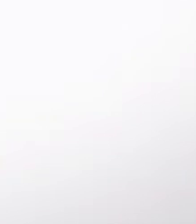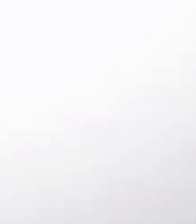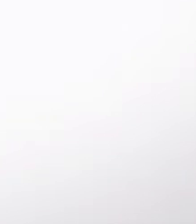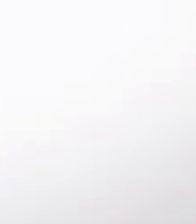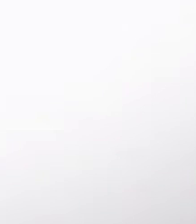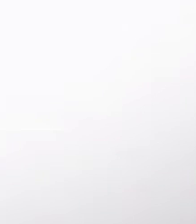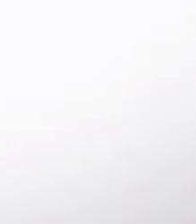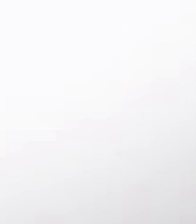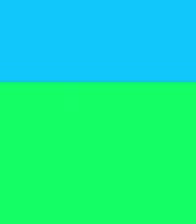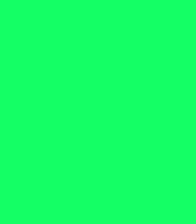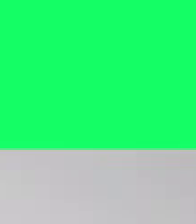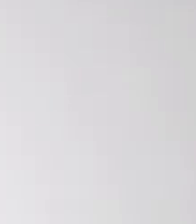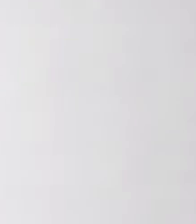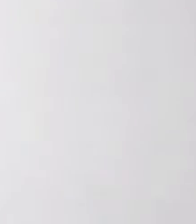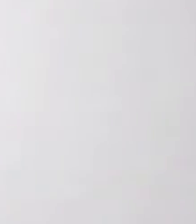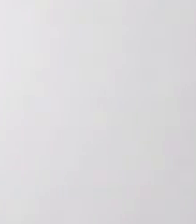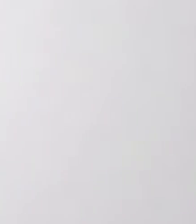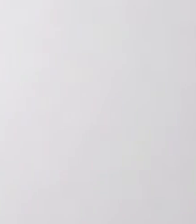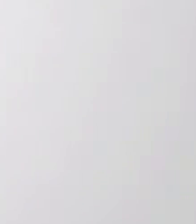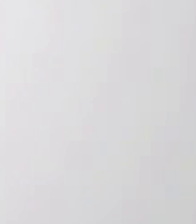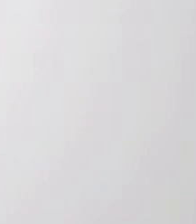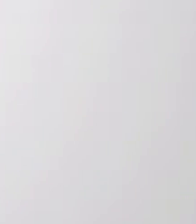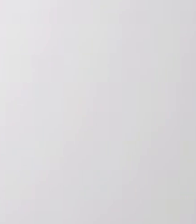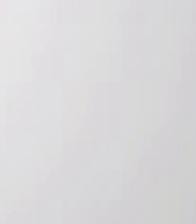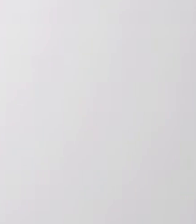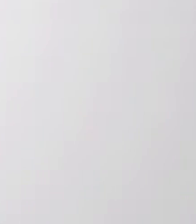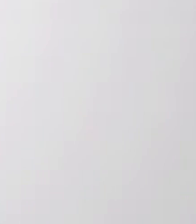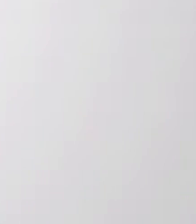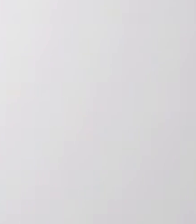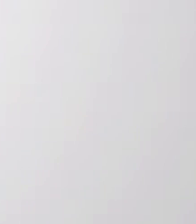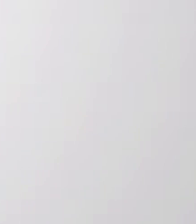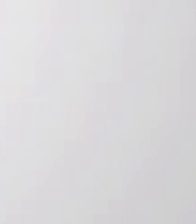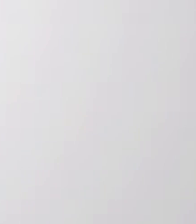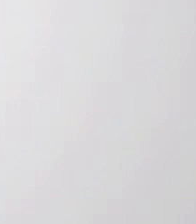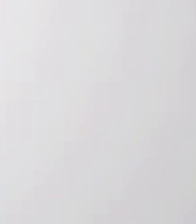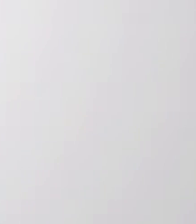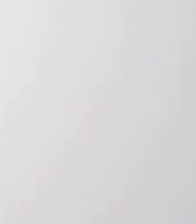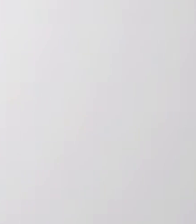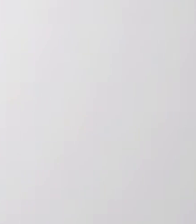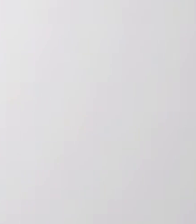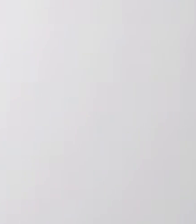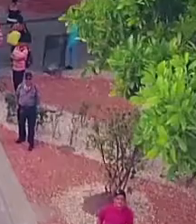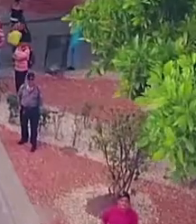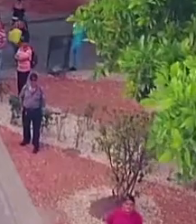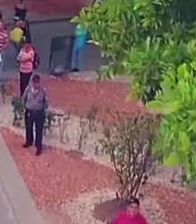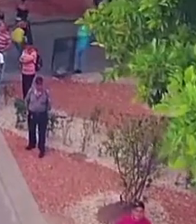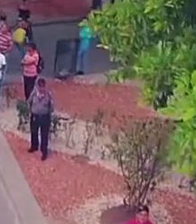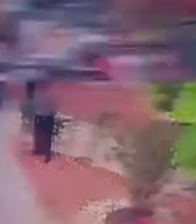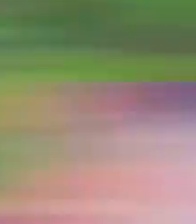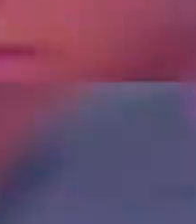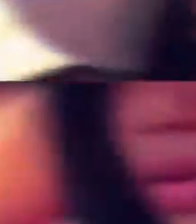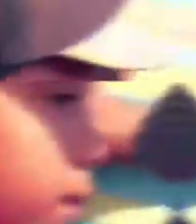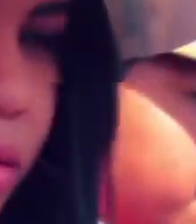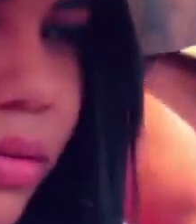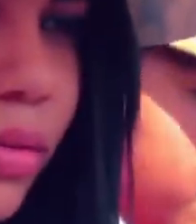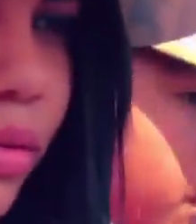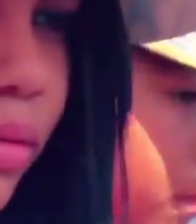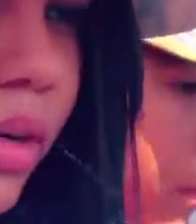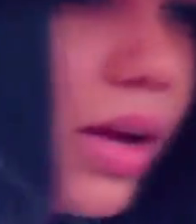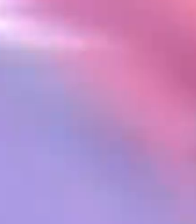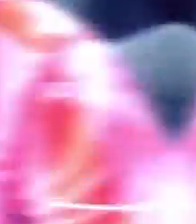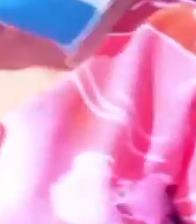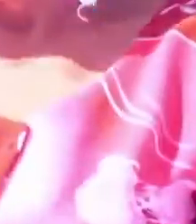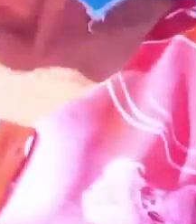también es violencia. Esta es una campaña de Televisión Nacional de Honduras. Los